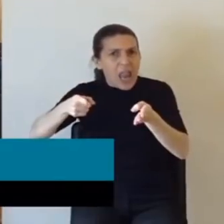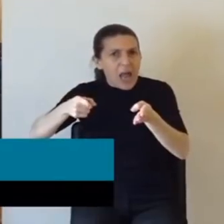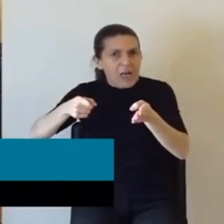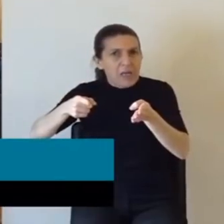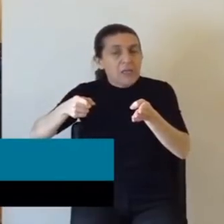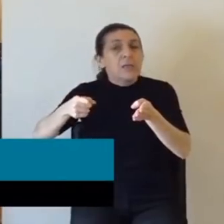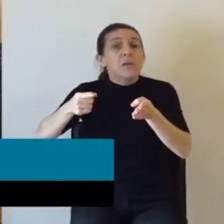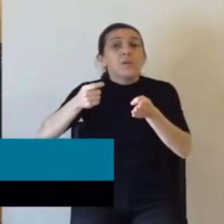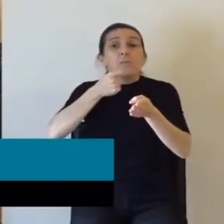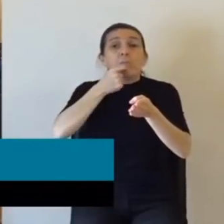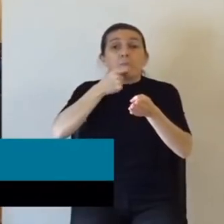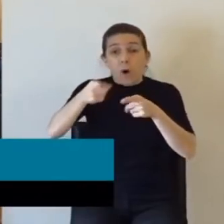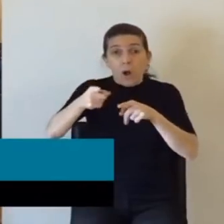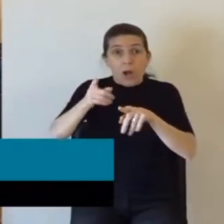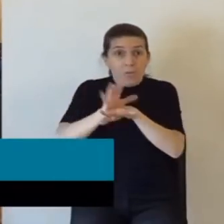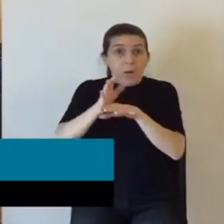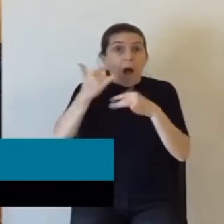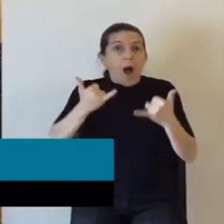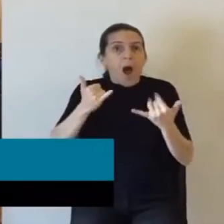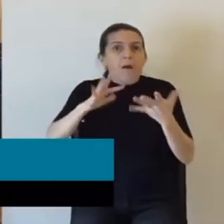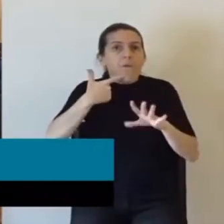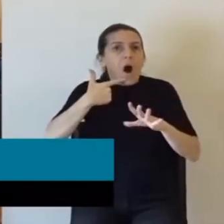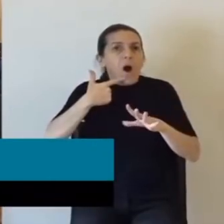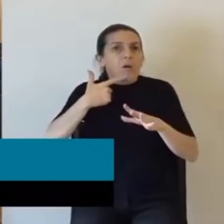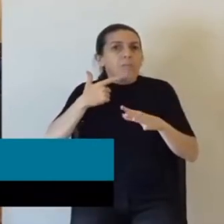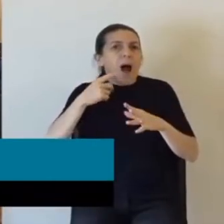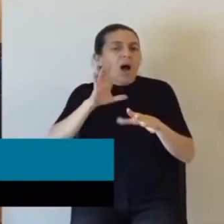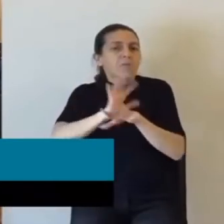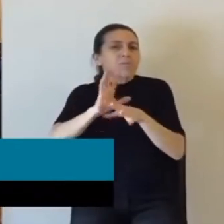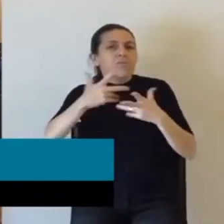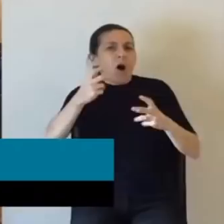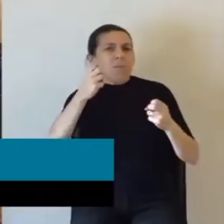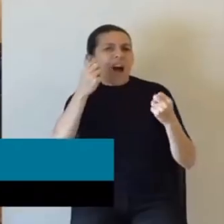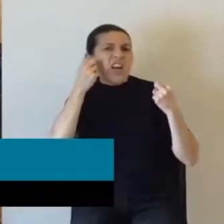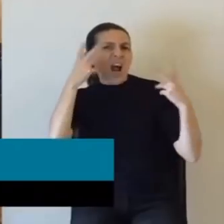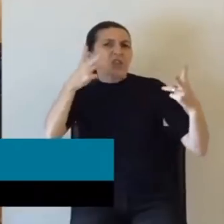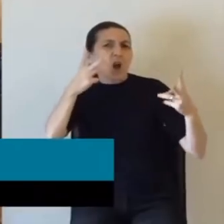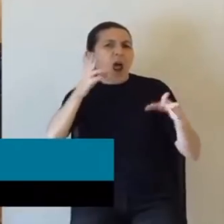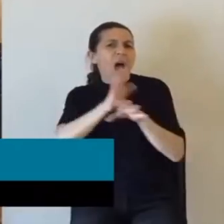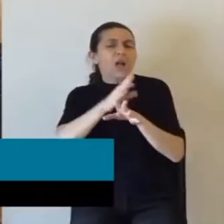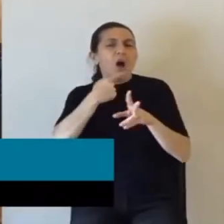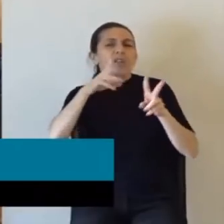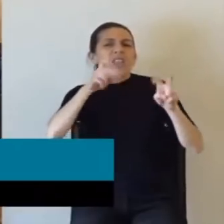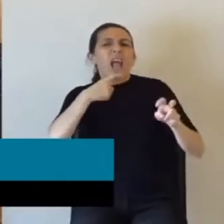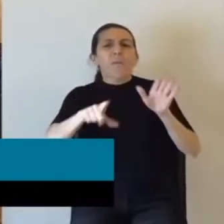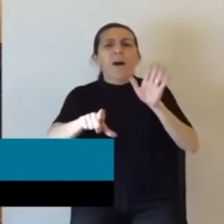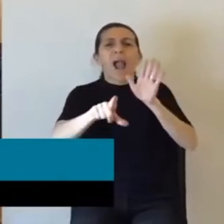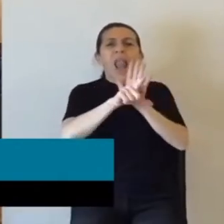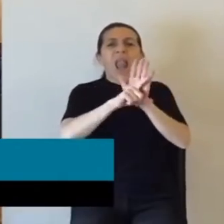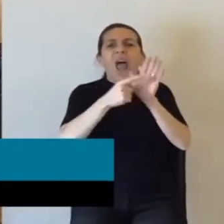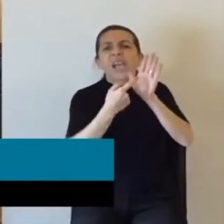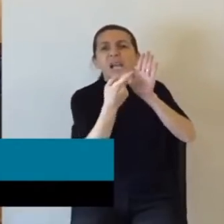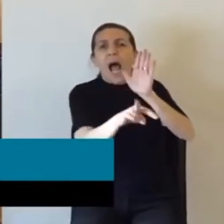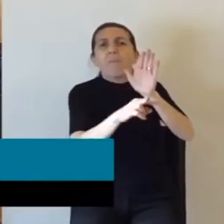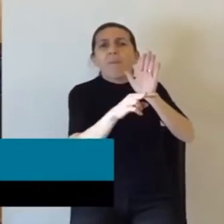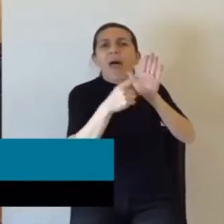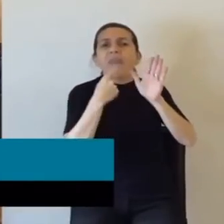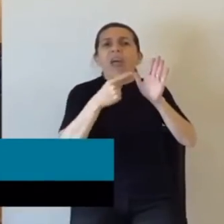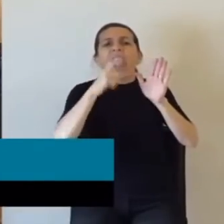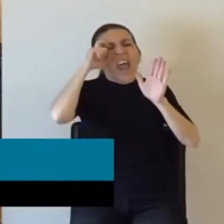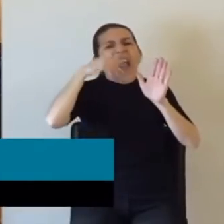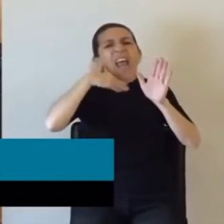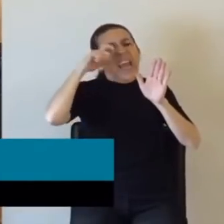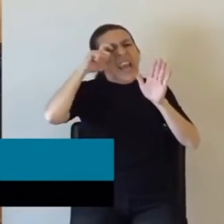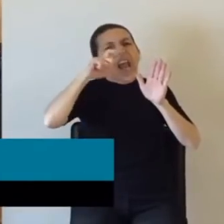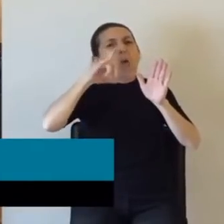cuando se repite ese espíritu demagógico y reaccionario al cambiarse la ley de ejecución penal. Con una